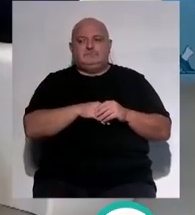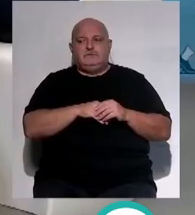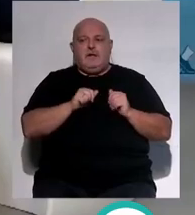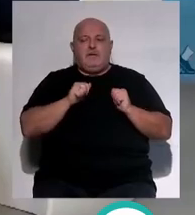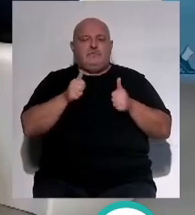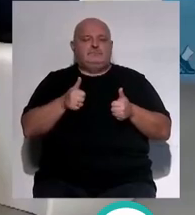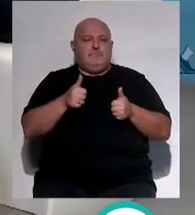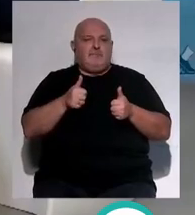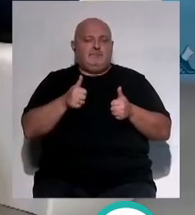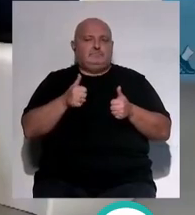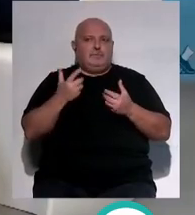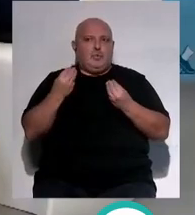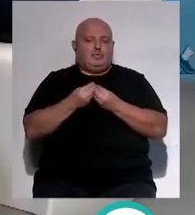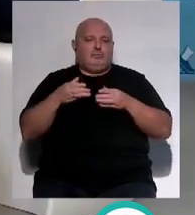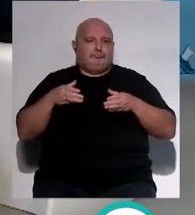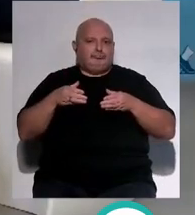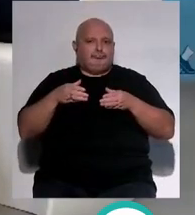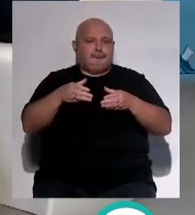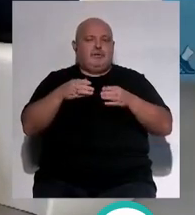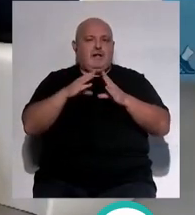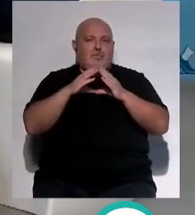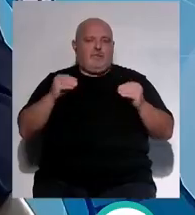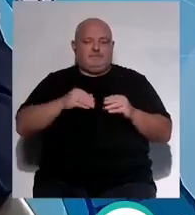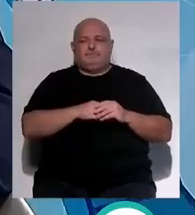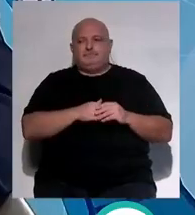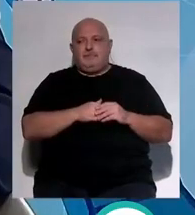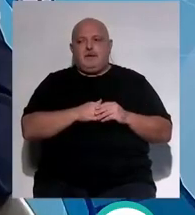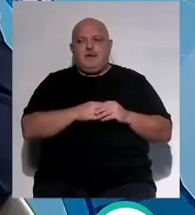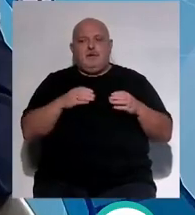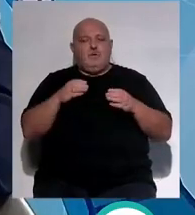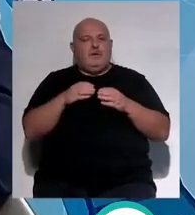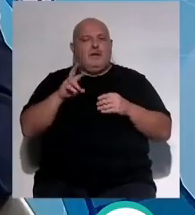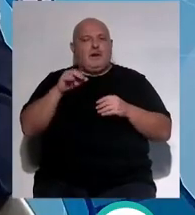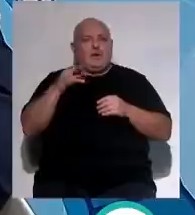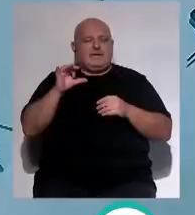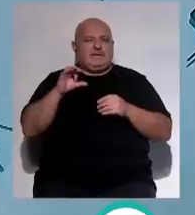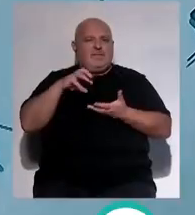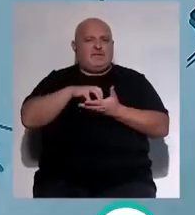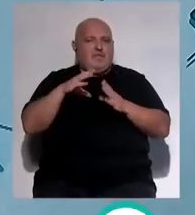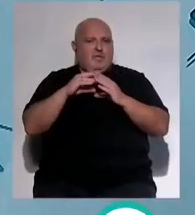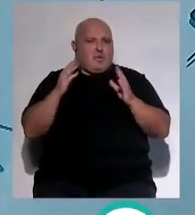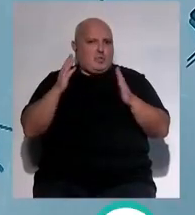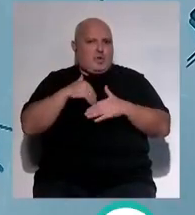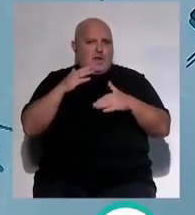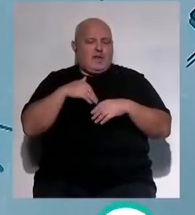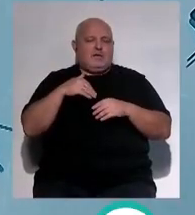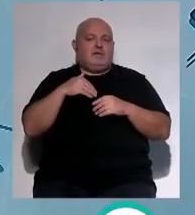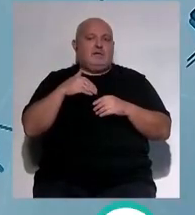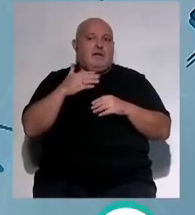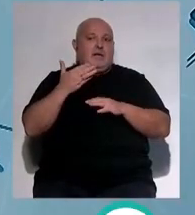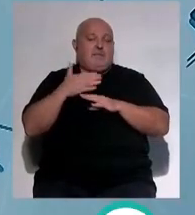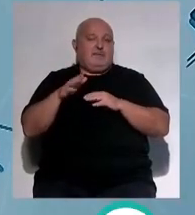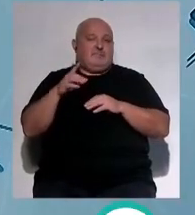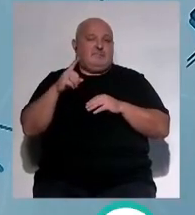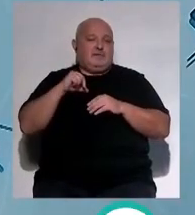comenzamos una andadura juntos en Andalucía El grupo Recoletas no tiene centros en Andalucía aparte de